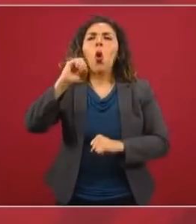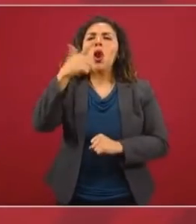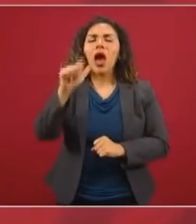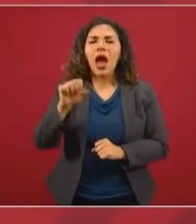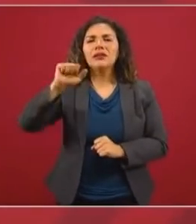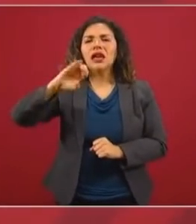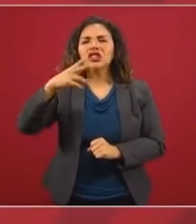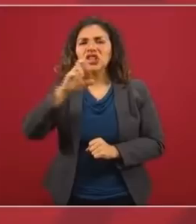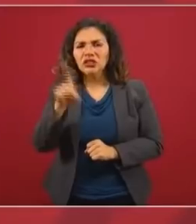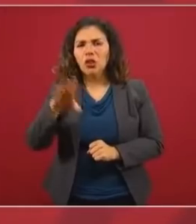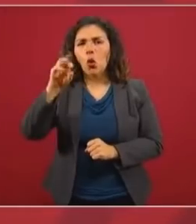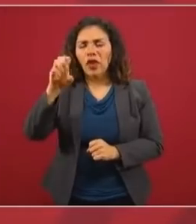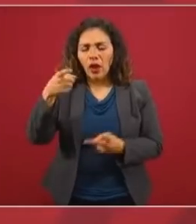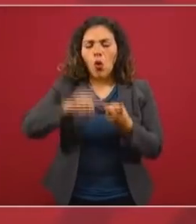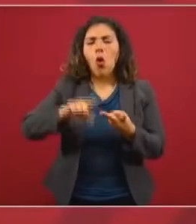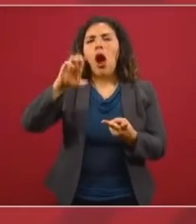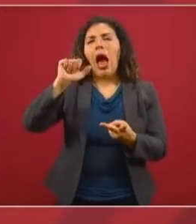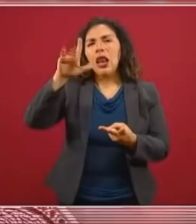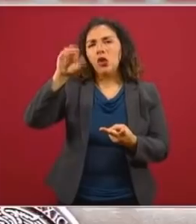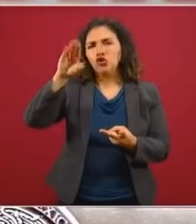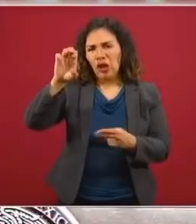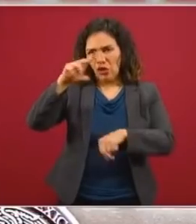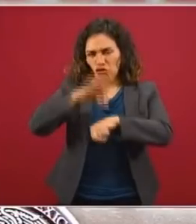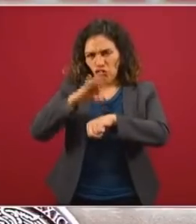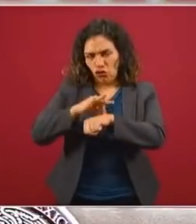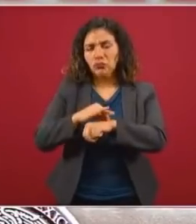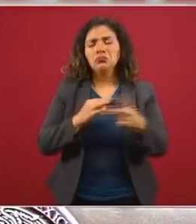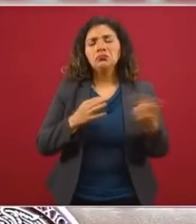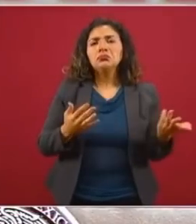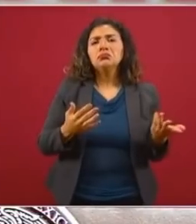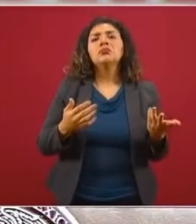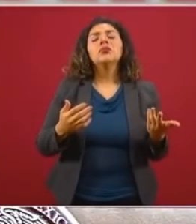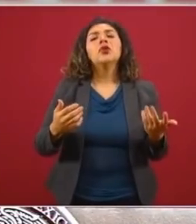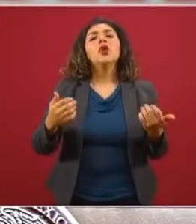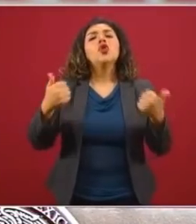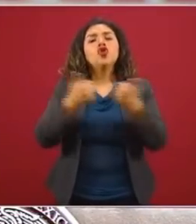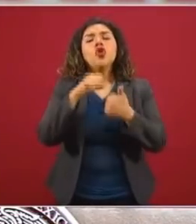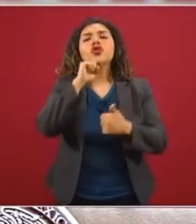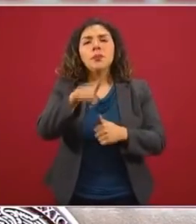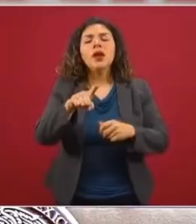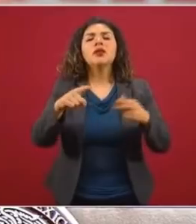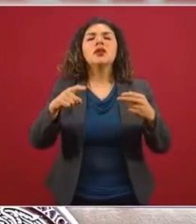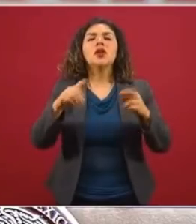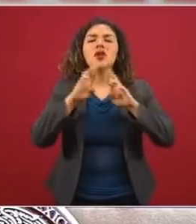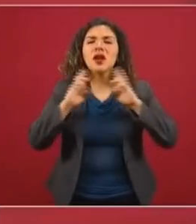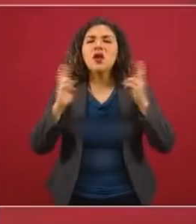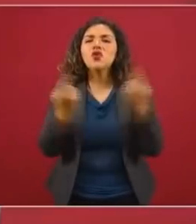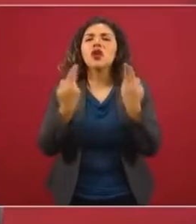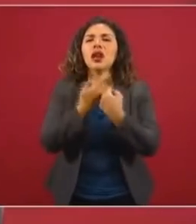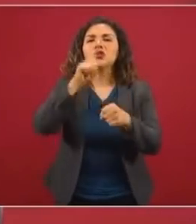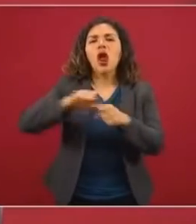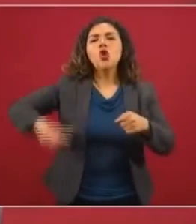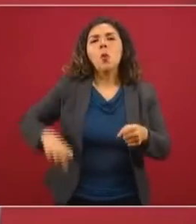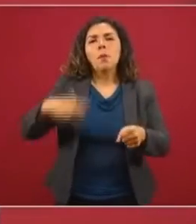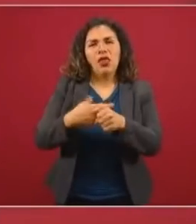Cordero, el doctor Alcocer, y en consenso con la Conferencia Nacional de Gobernadores. Esto lo hemos platicado aquí